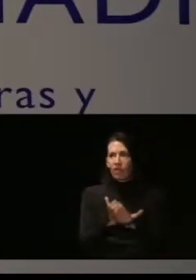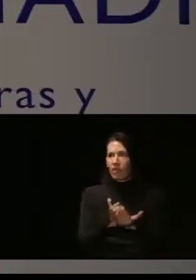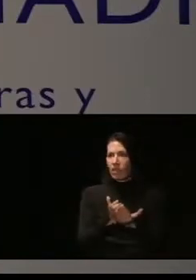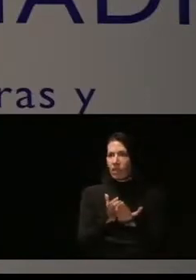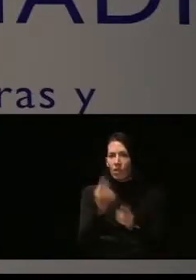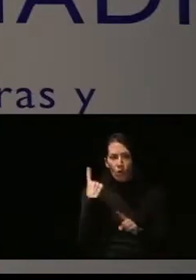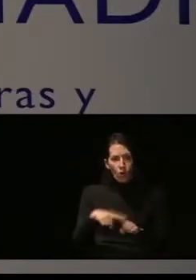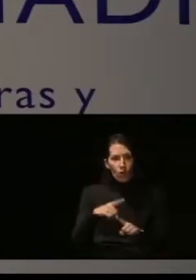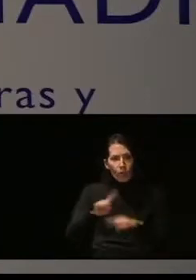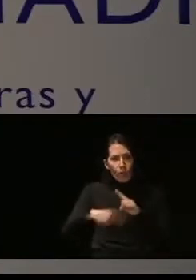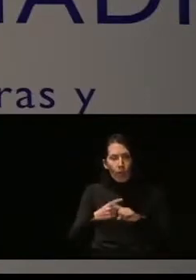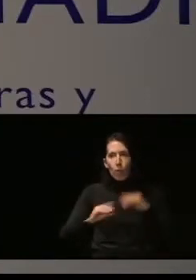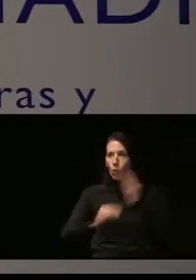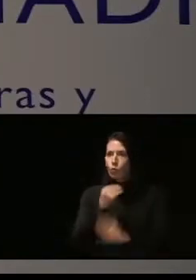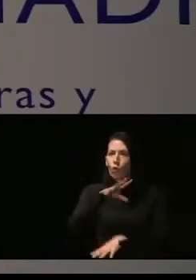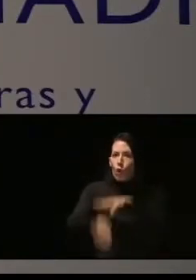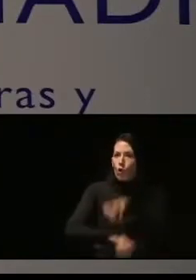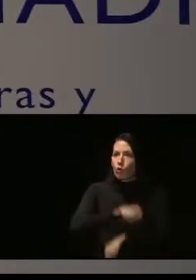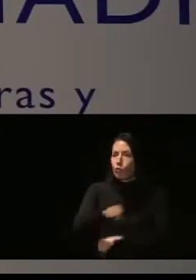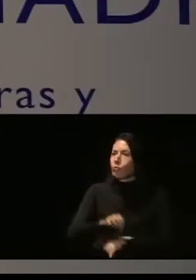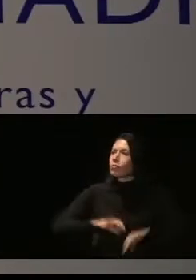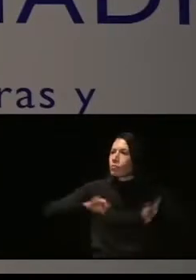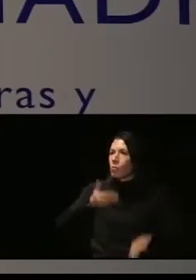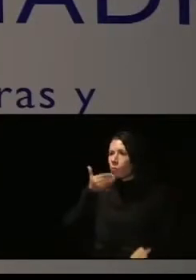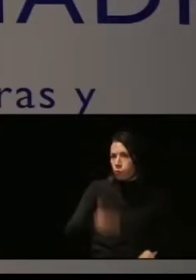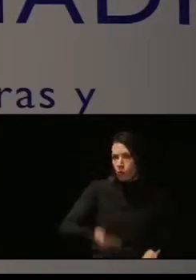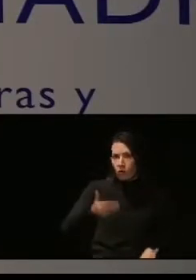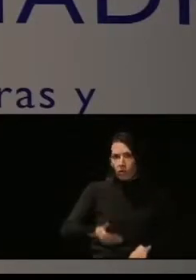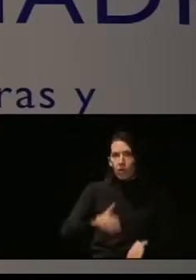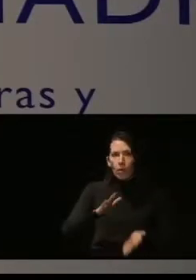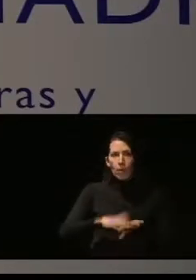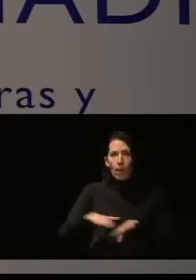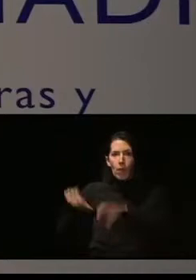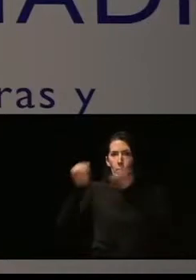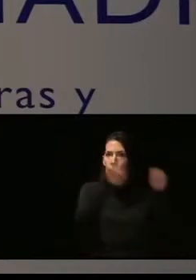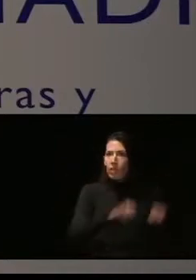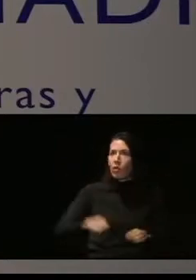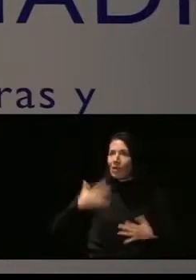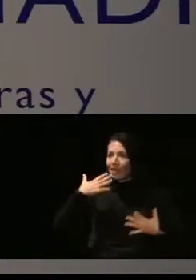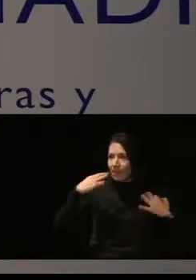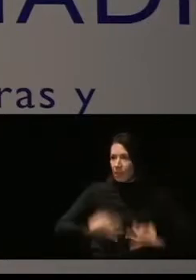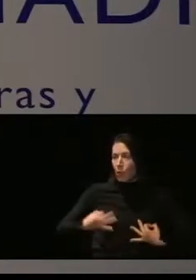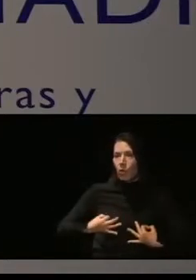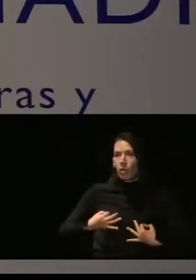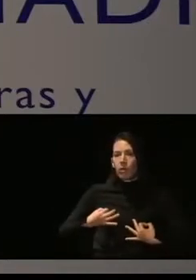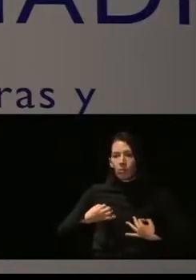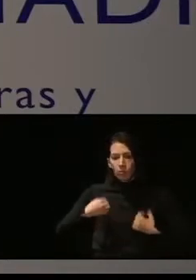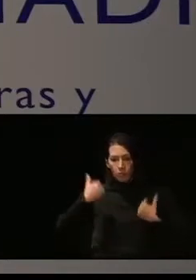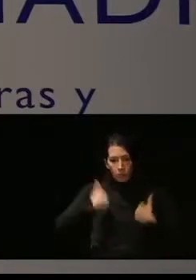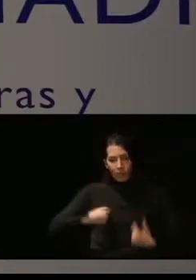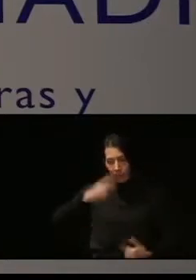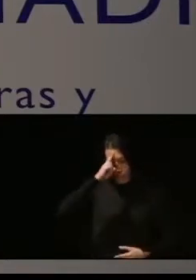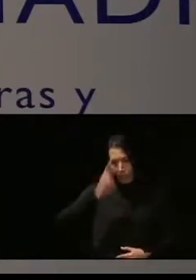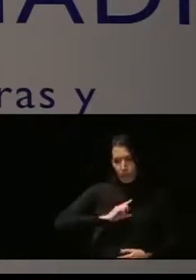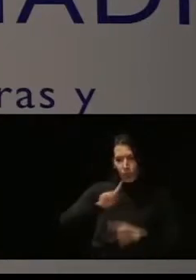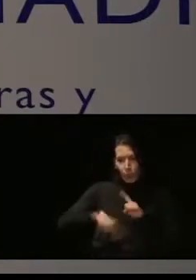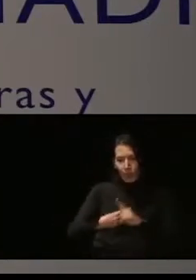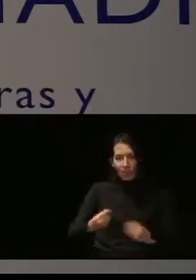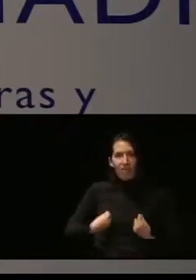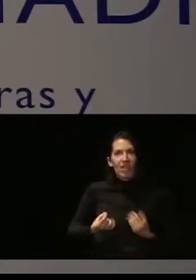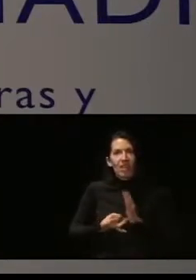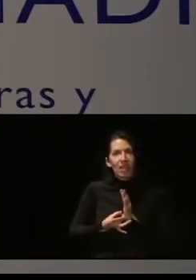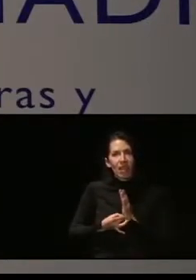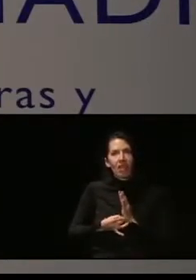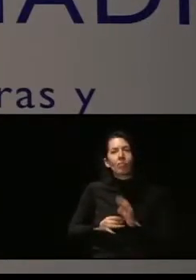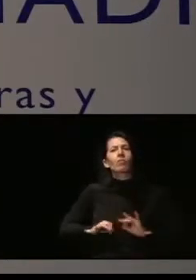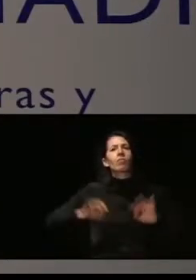aquellos bienes y productos de consumo de especial relevancia para la protección de la seguridad, integridad y calidad de vida, especialmente